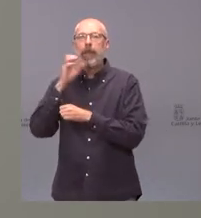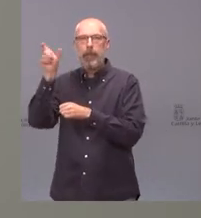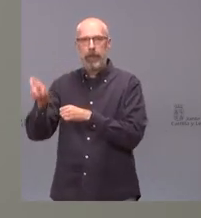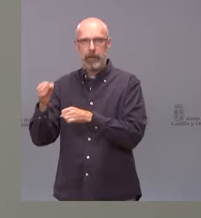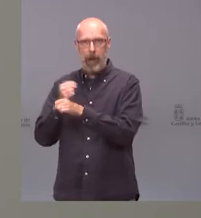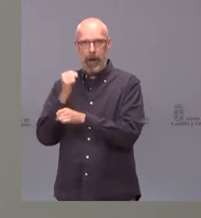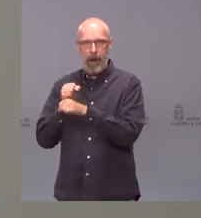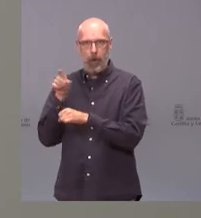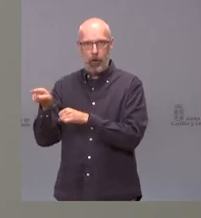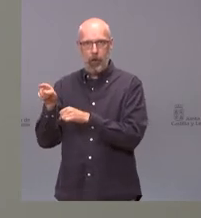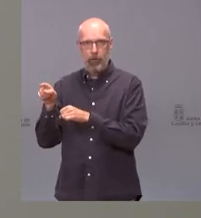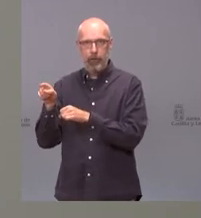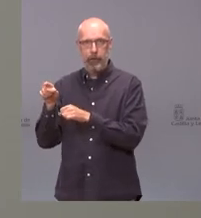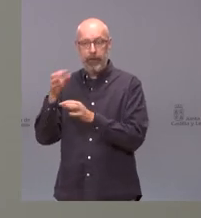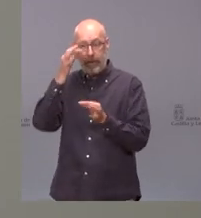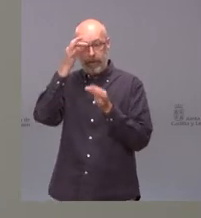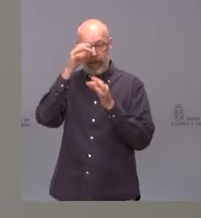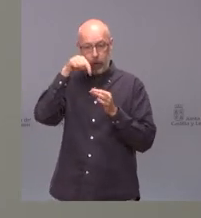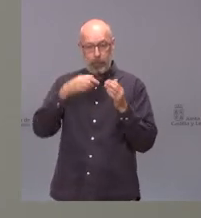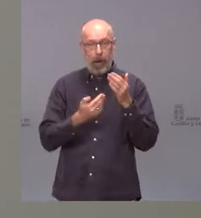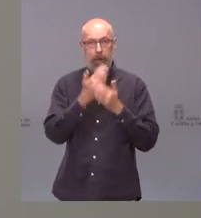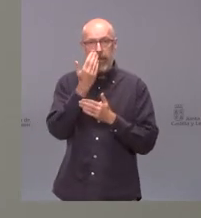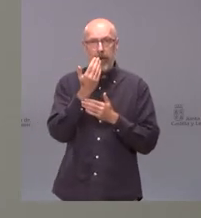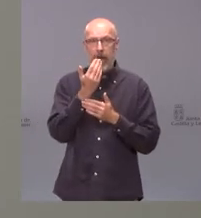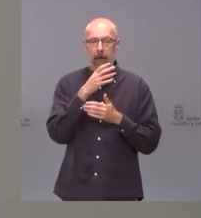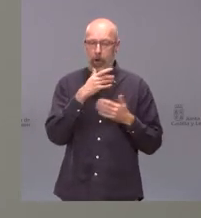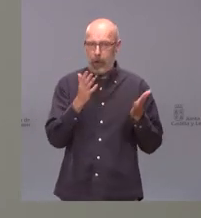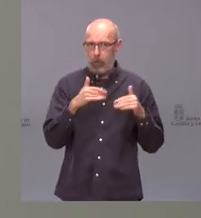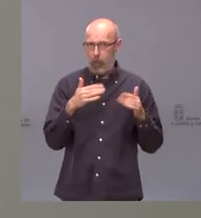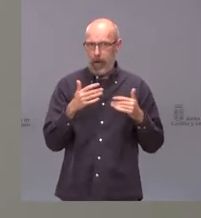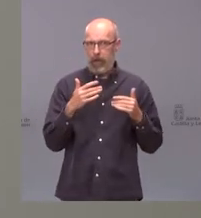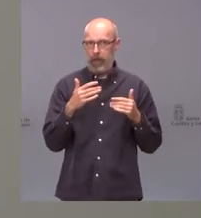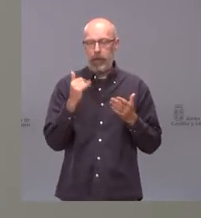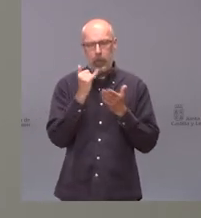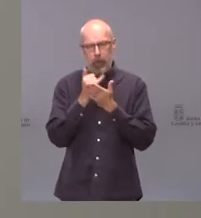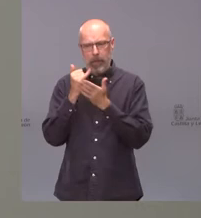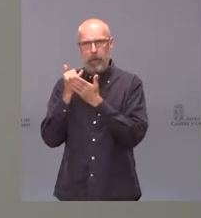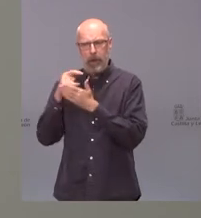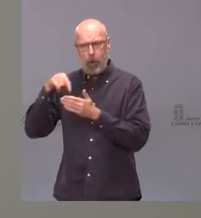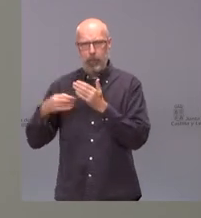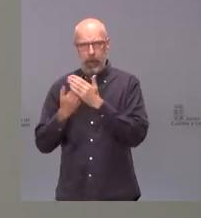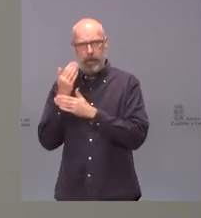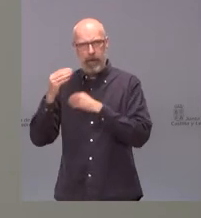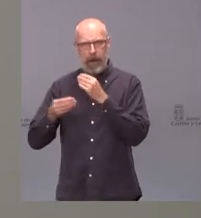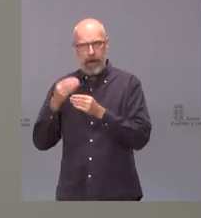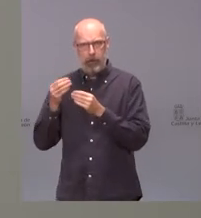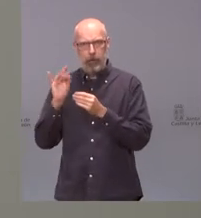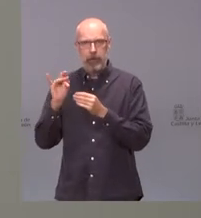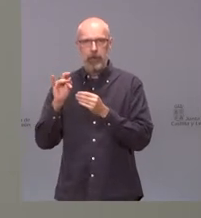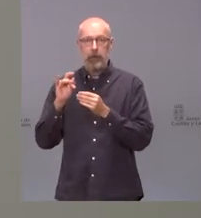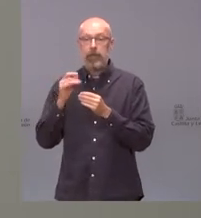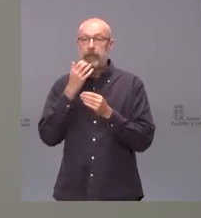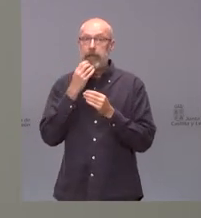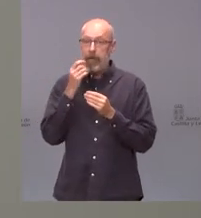estaban realizando los datos de esta mañana no tengo los datos ahora mismo del resultado de las pruebas pero bueno si los tenemos a lo largo de las mañanas se les